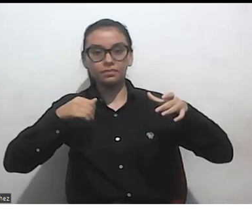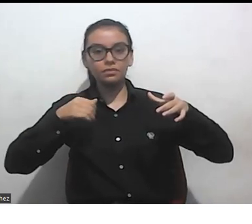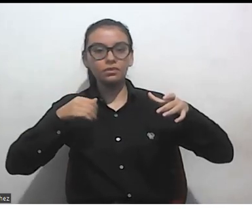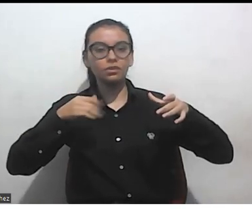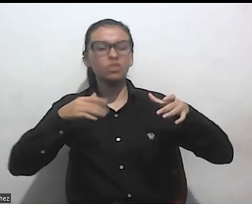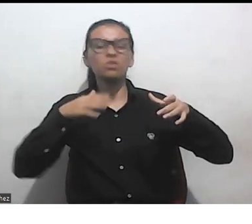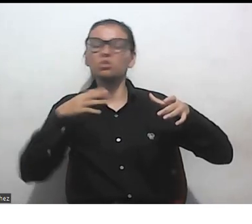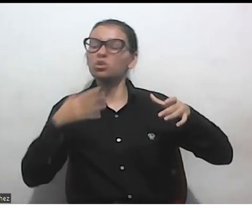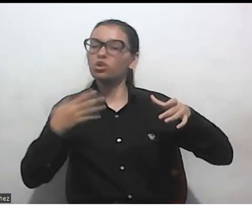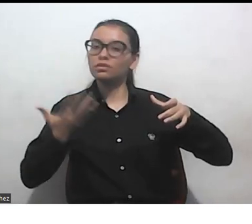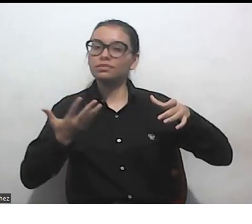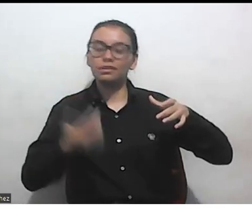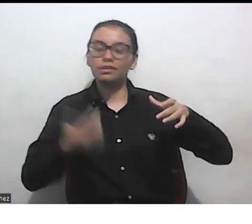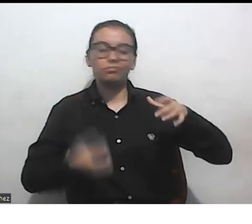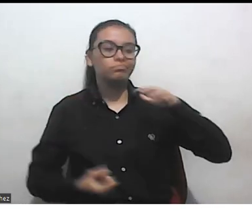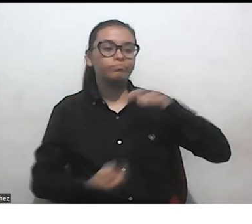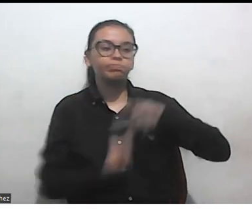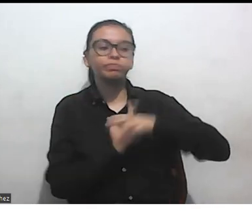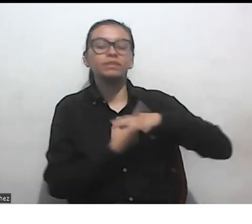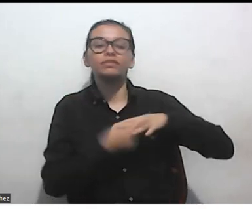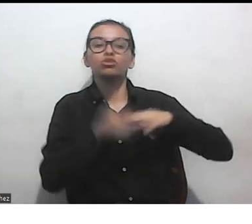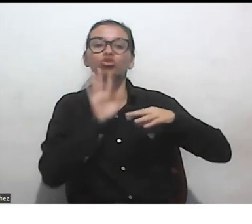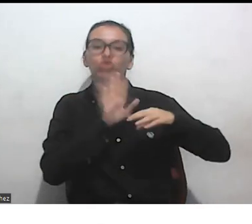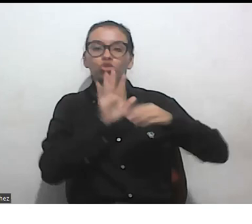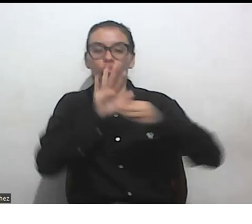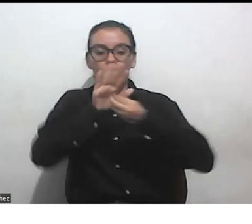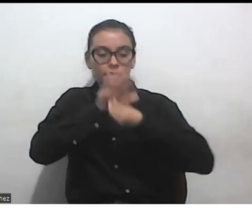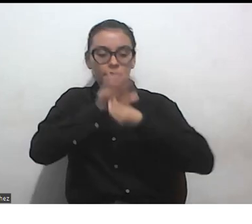la opresión y se